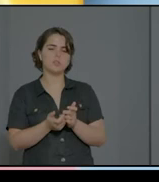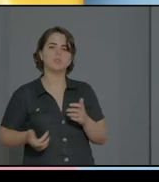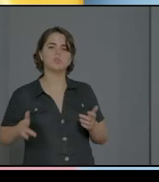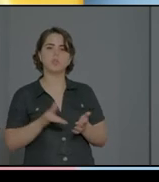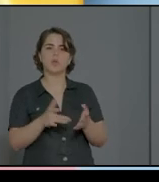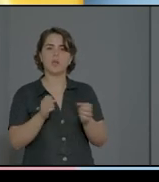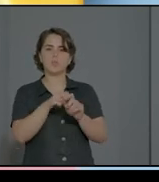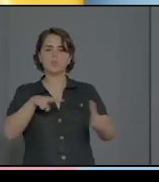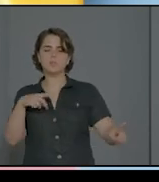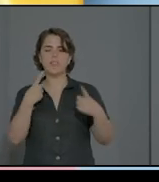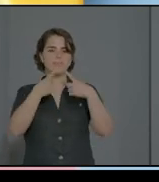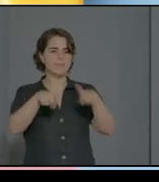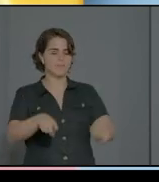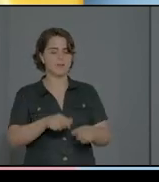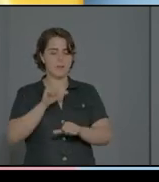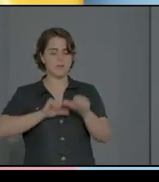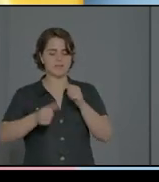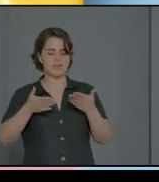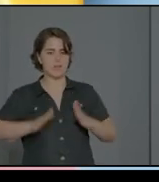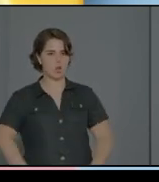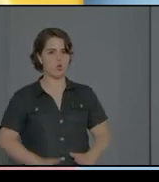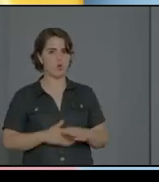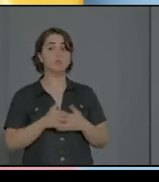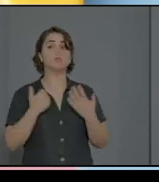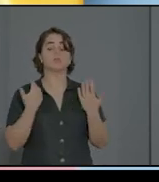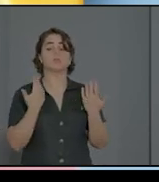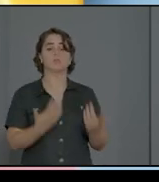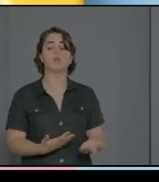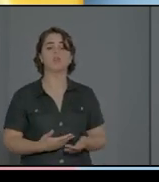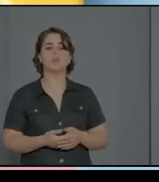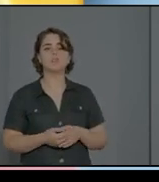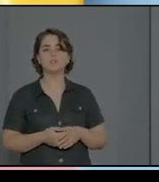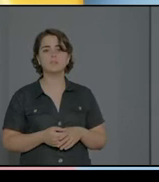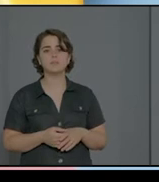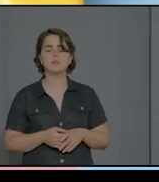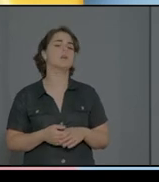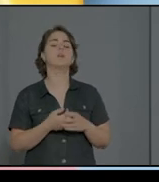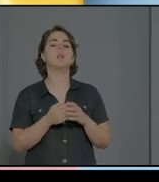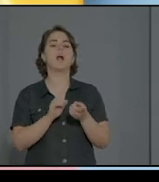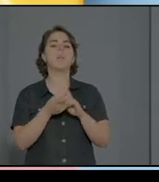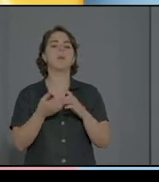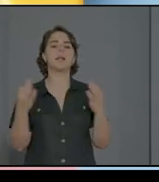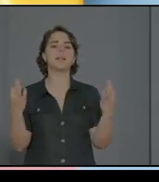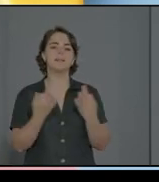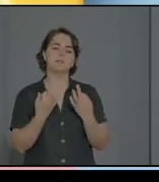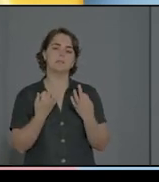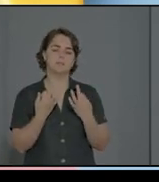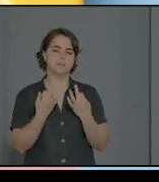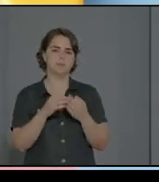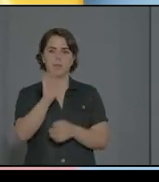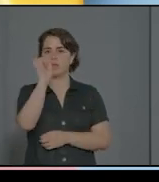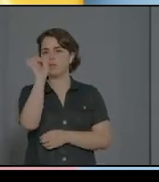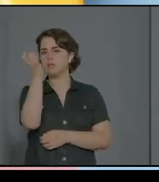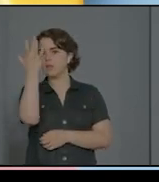y tiene que, hay que, tiene que modificar la idea de que el niño no sabe